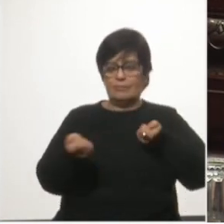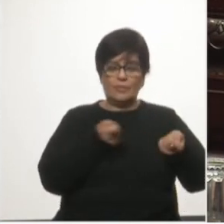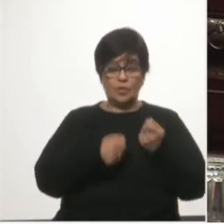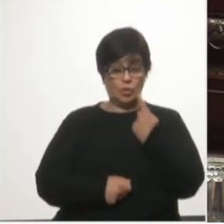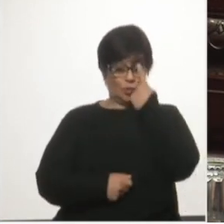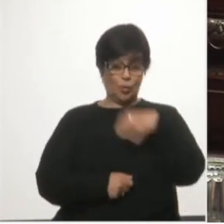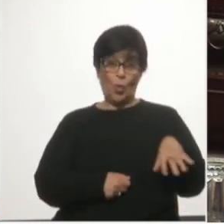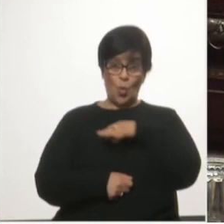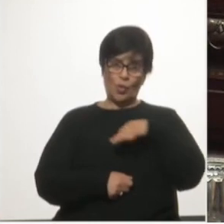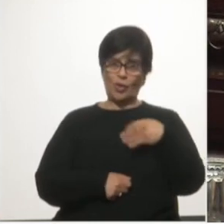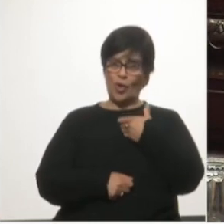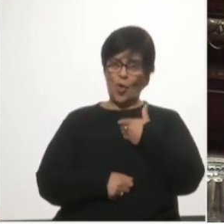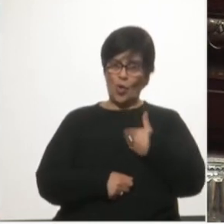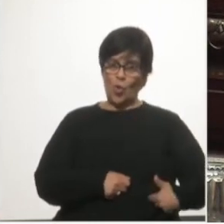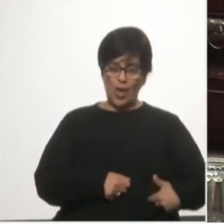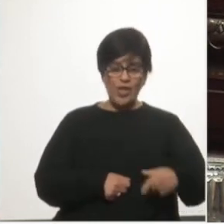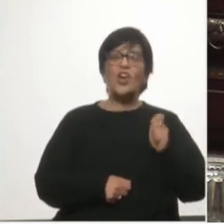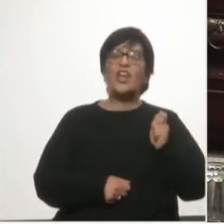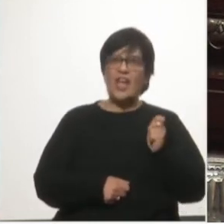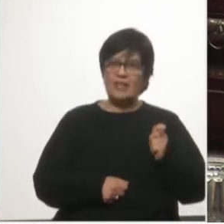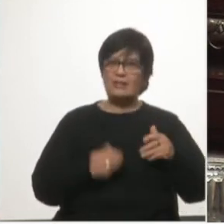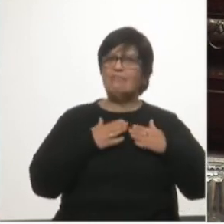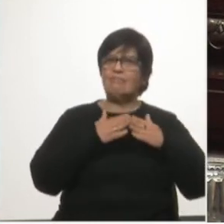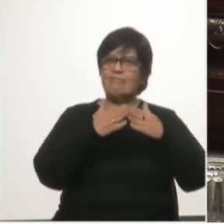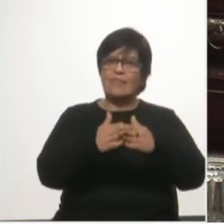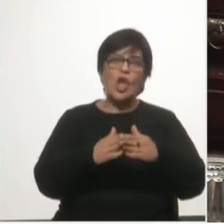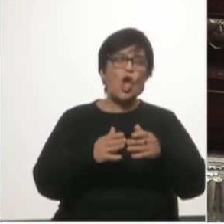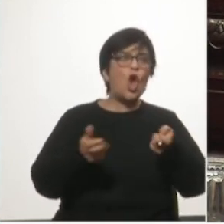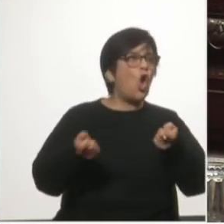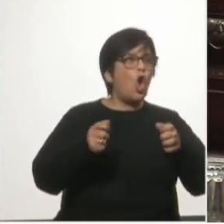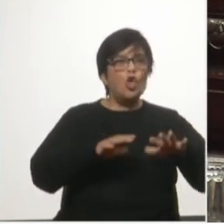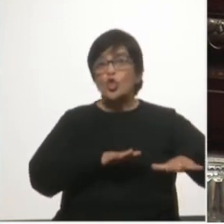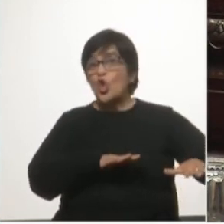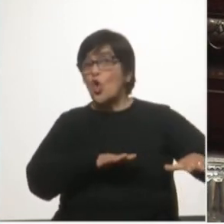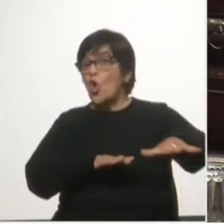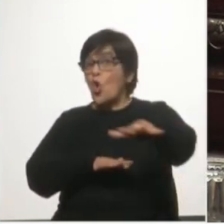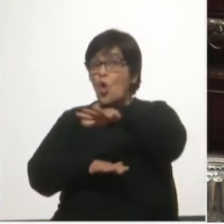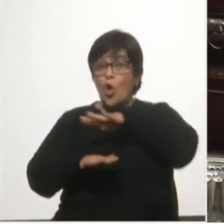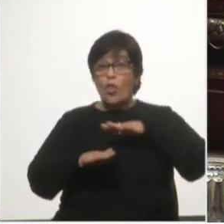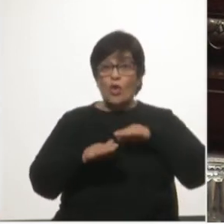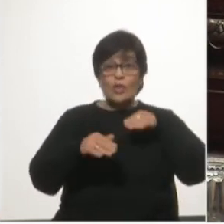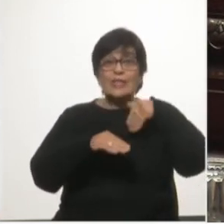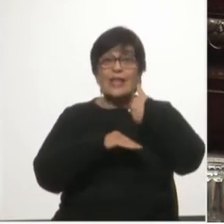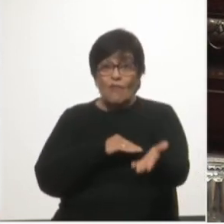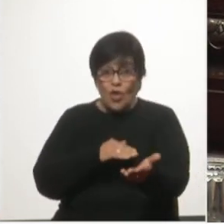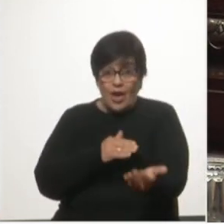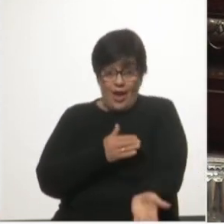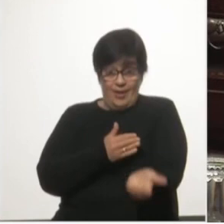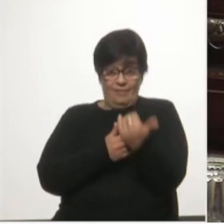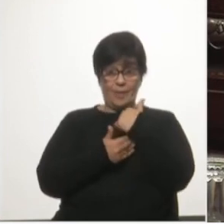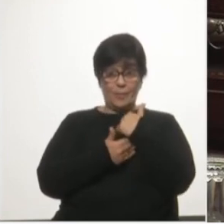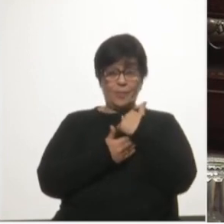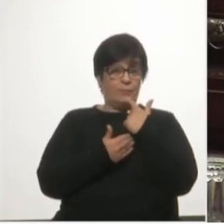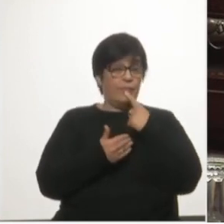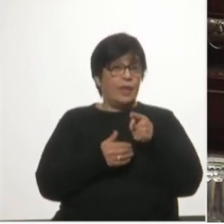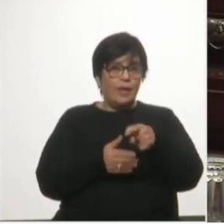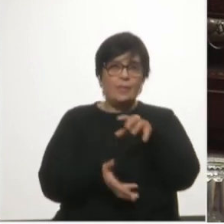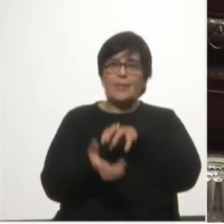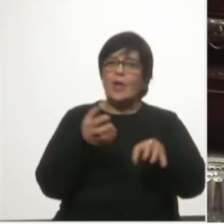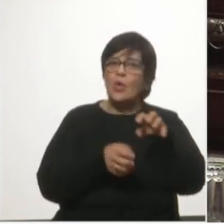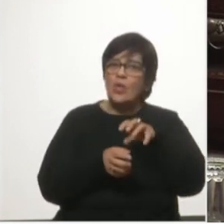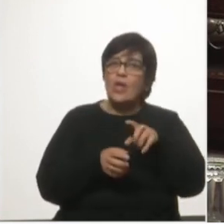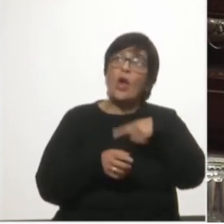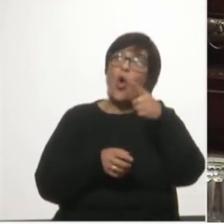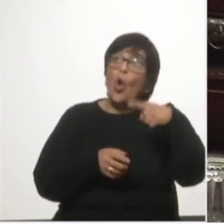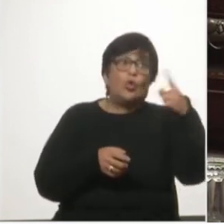propiedad de una naviera que controla todo el flujo marítimo desde y hacia el puerto pudiendo afectar la operativa